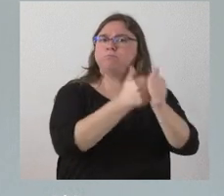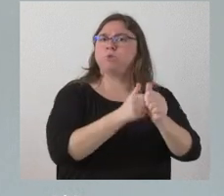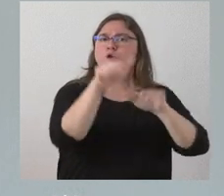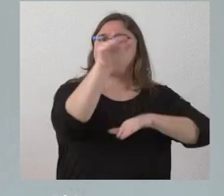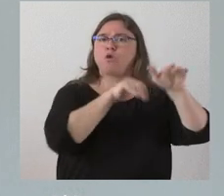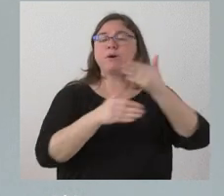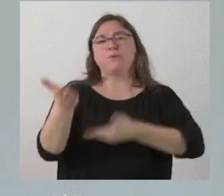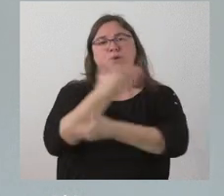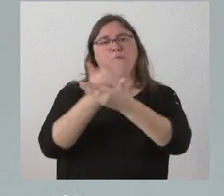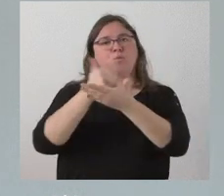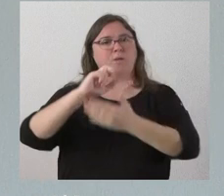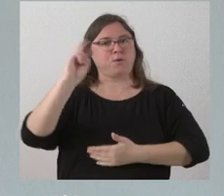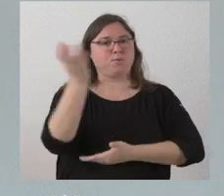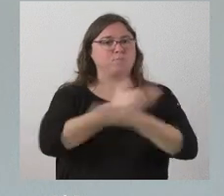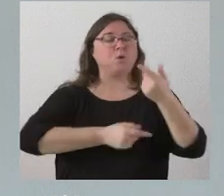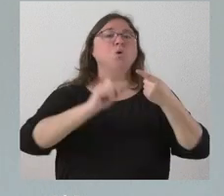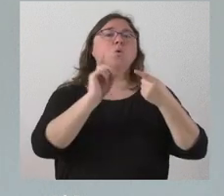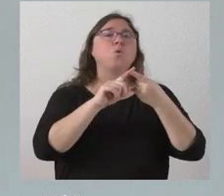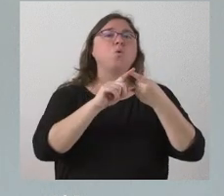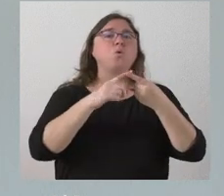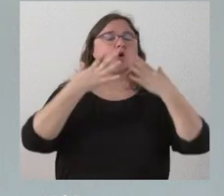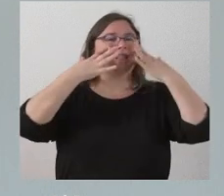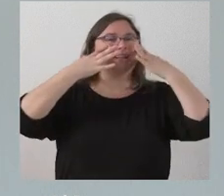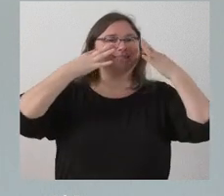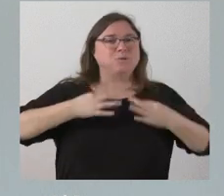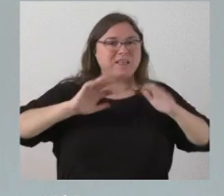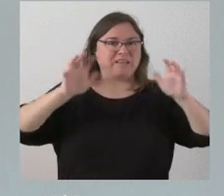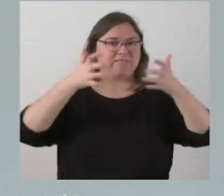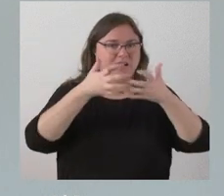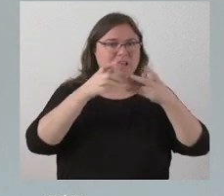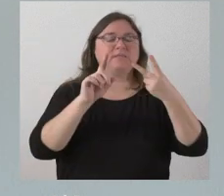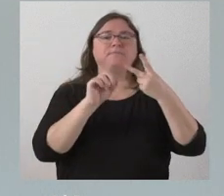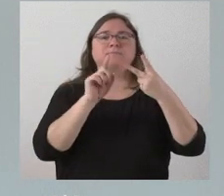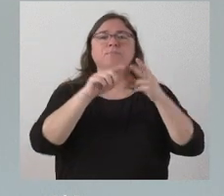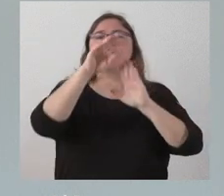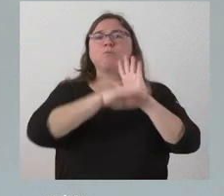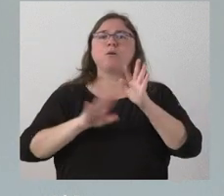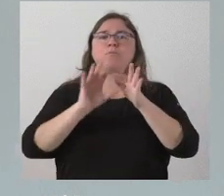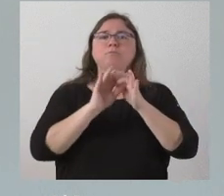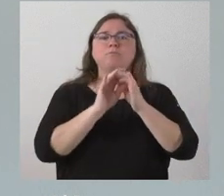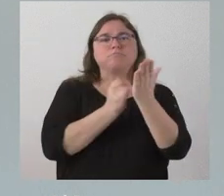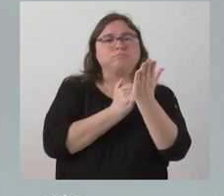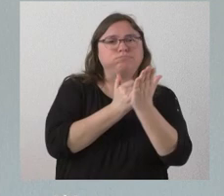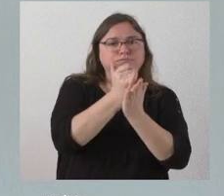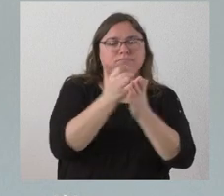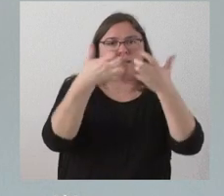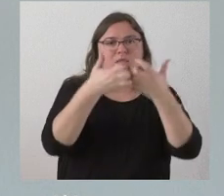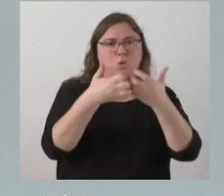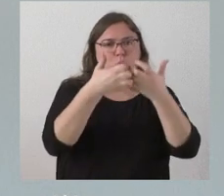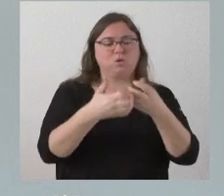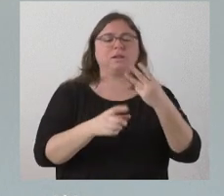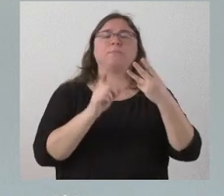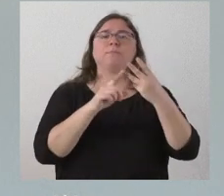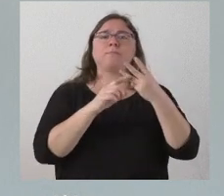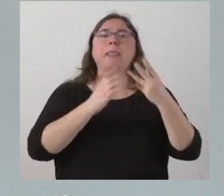otras comunidades autónomas, un programa en materia de ciberseguridad, un programa en materia de agroindustria, otro en materia